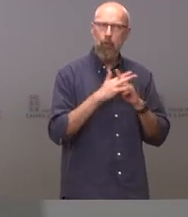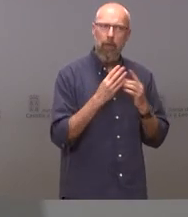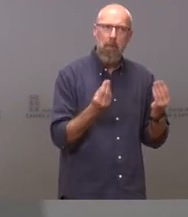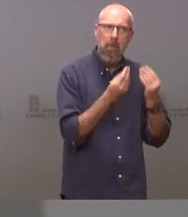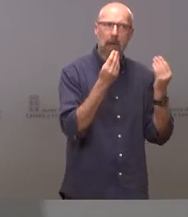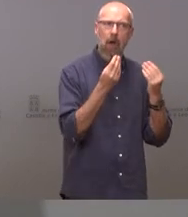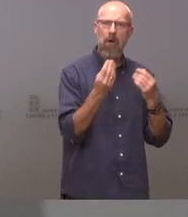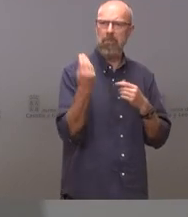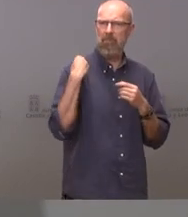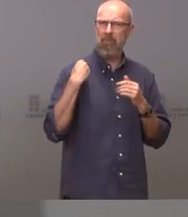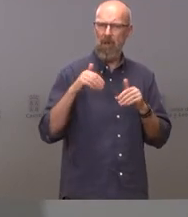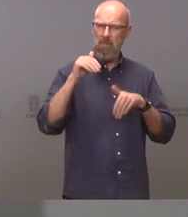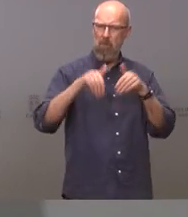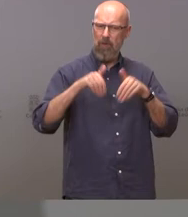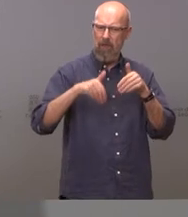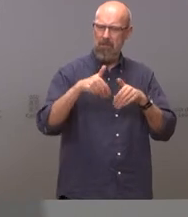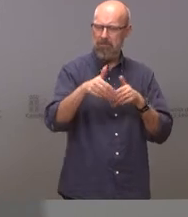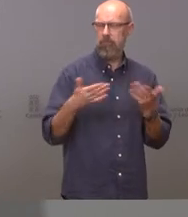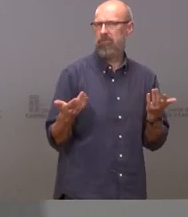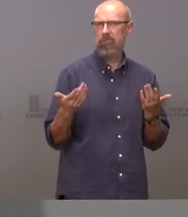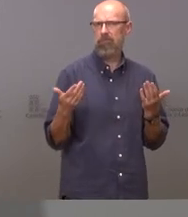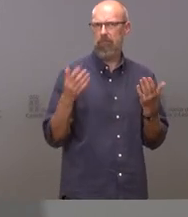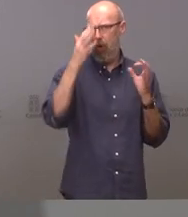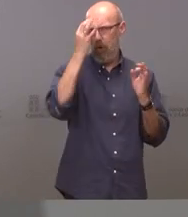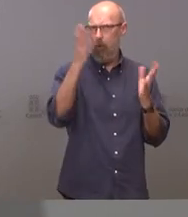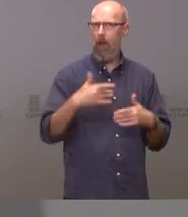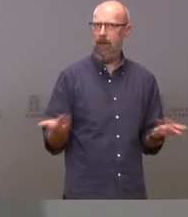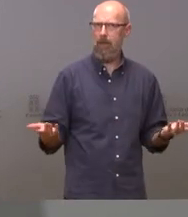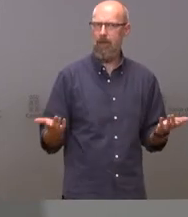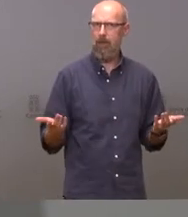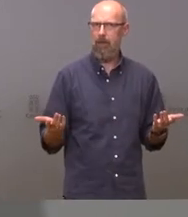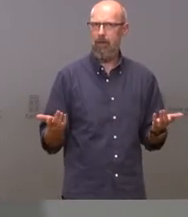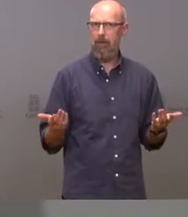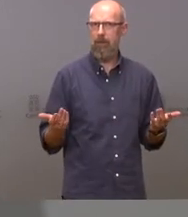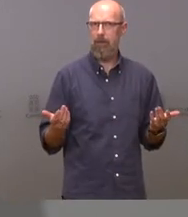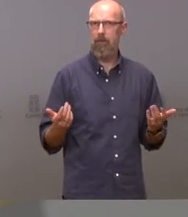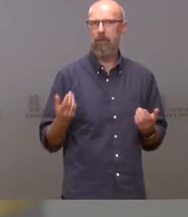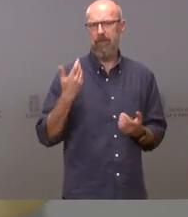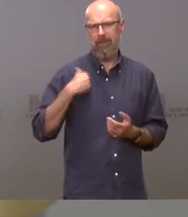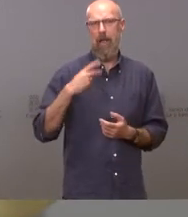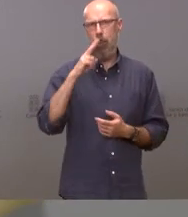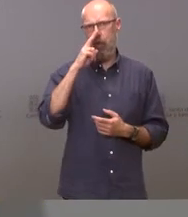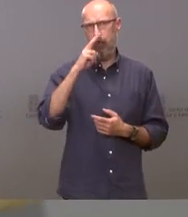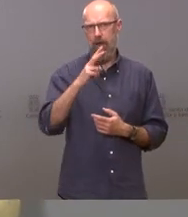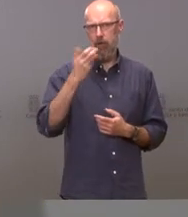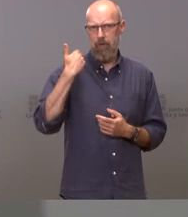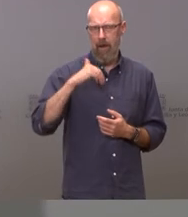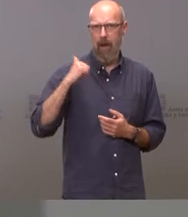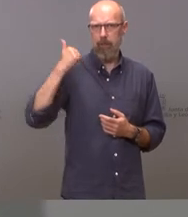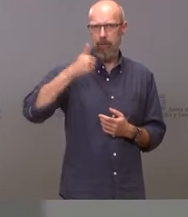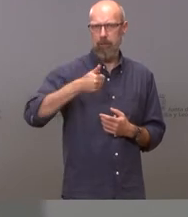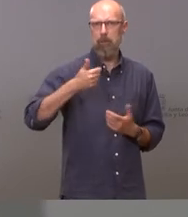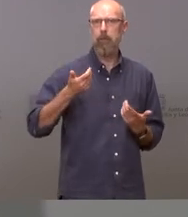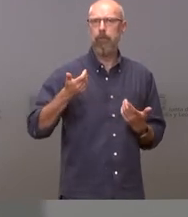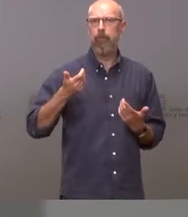sé por qué hay quien piensa después de dos años ya que nosotros somos